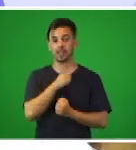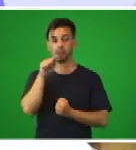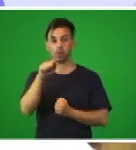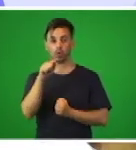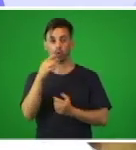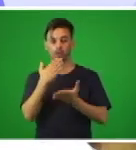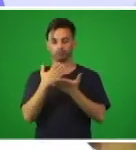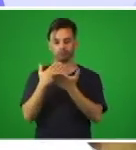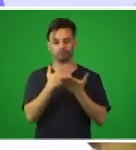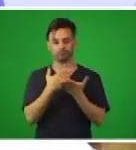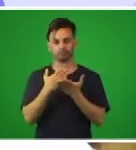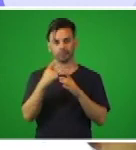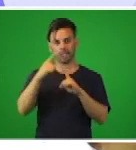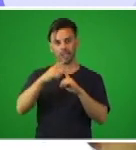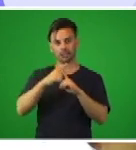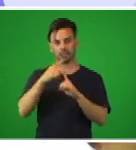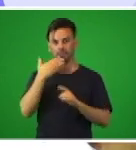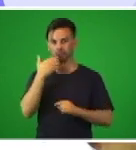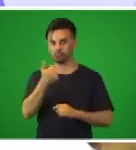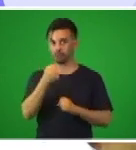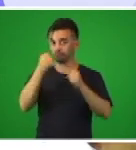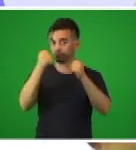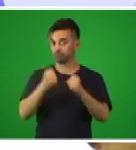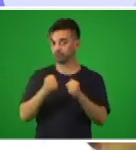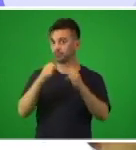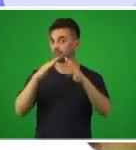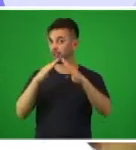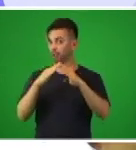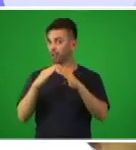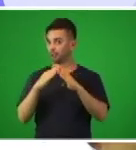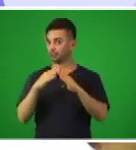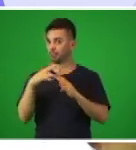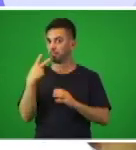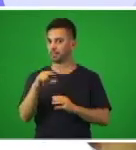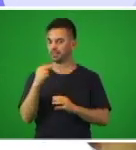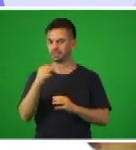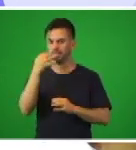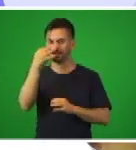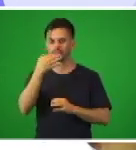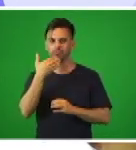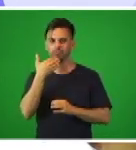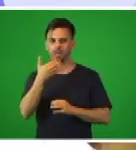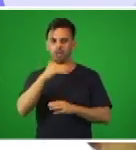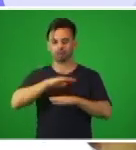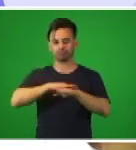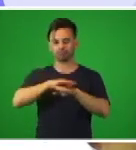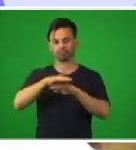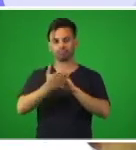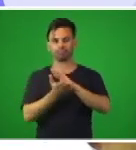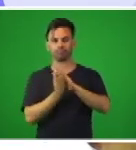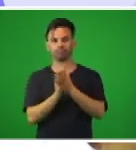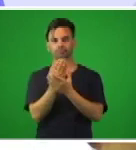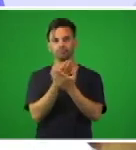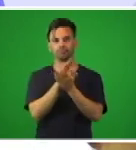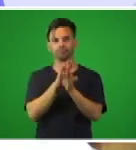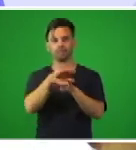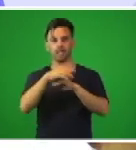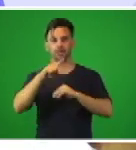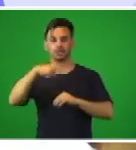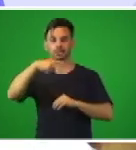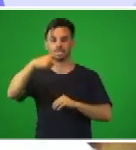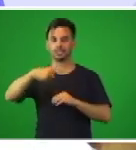actividades con calidad, mantenerse en sus casas y practicar el lavado diario